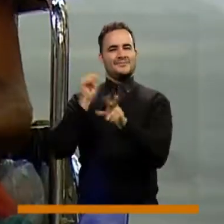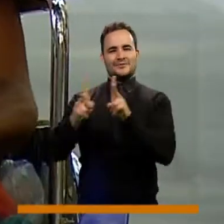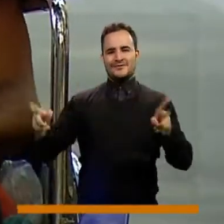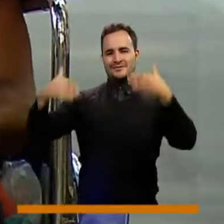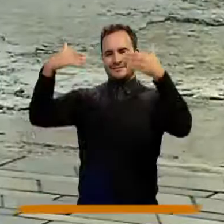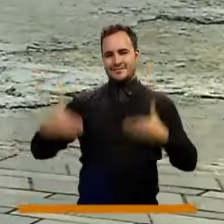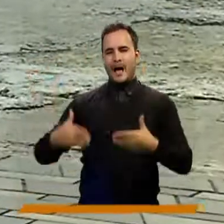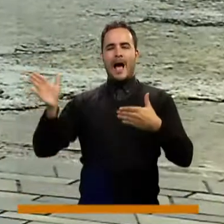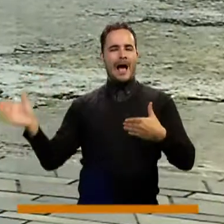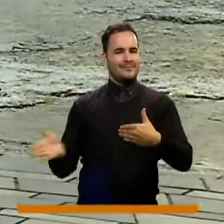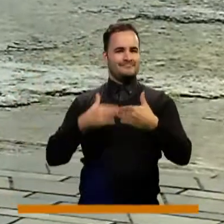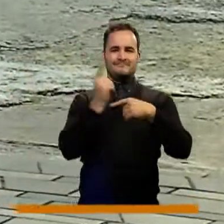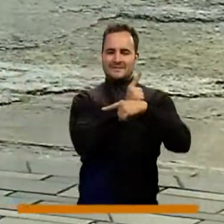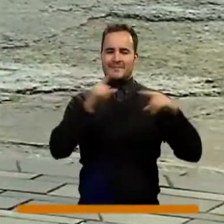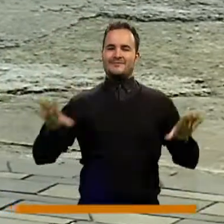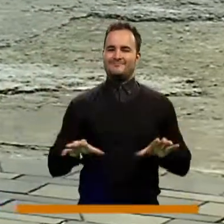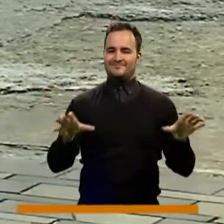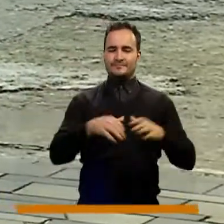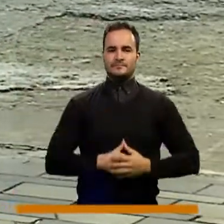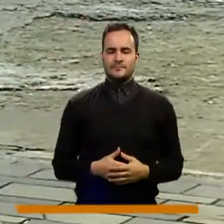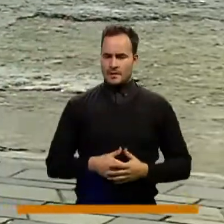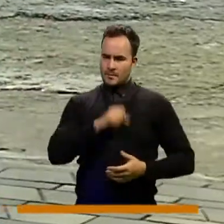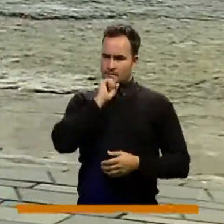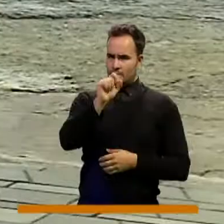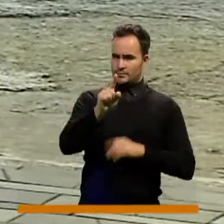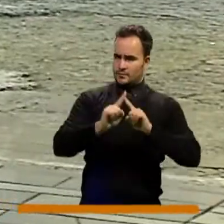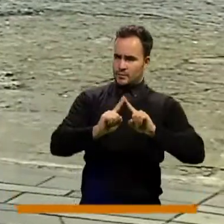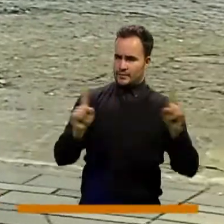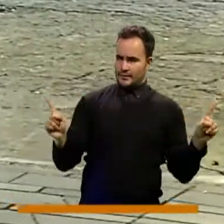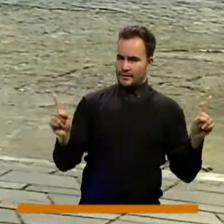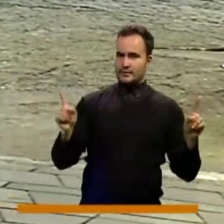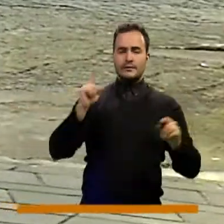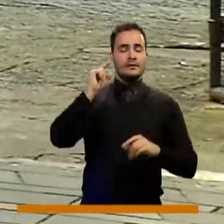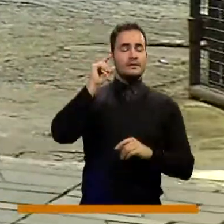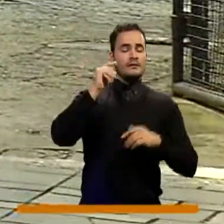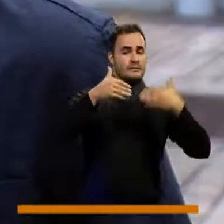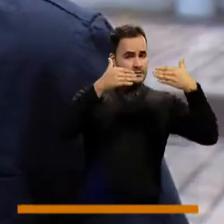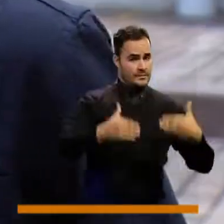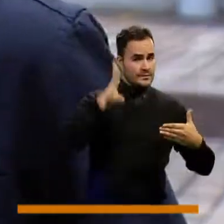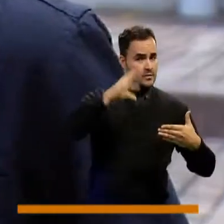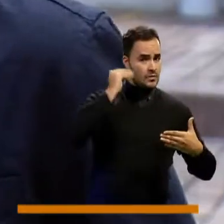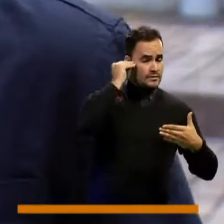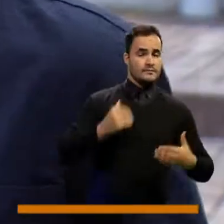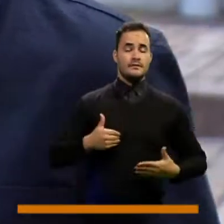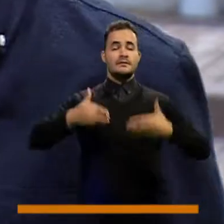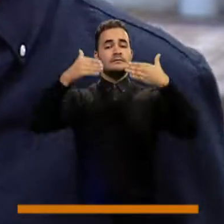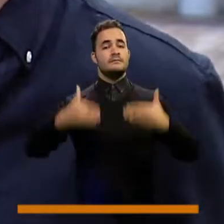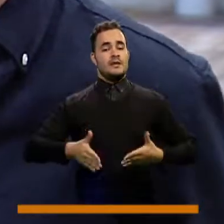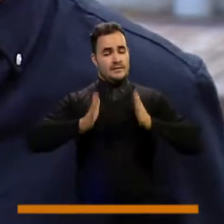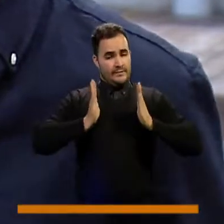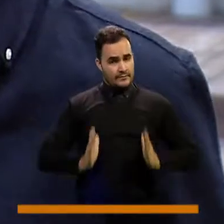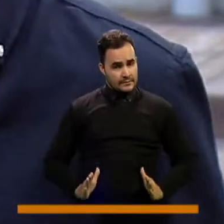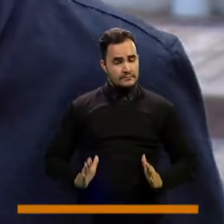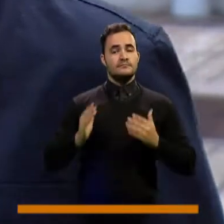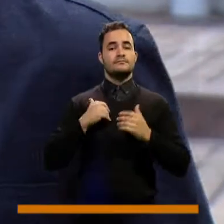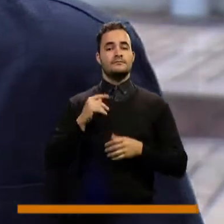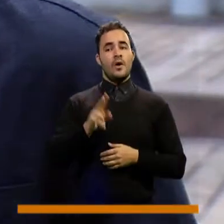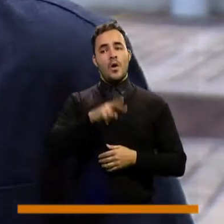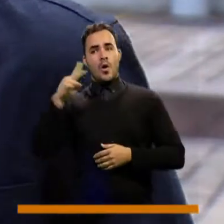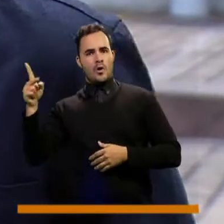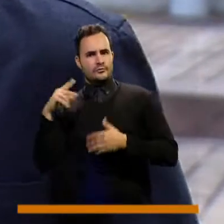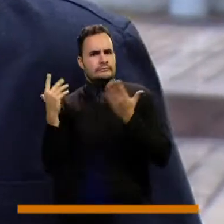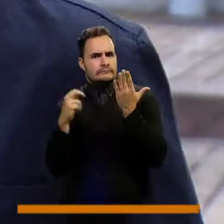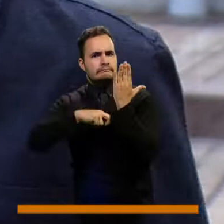Personas con Discapacidad. Hay que diferenciar discapacidades cognitivas de discapacidades físicas, también